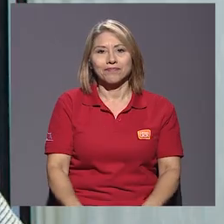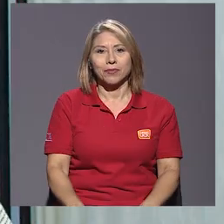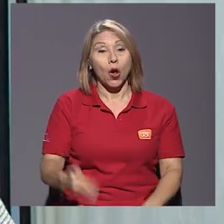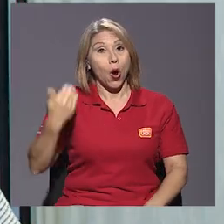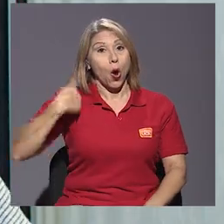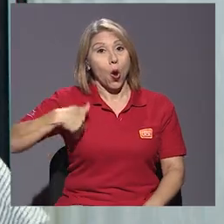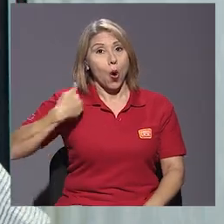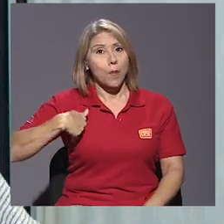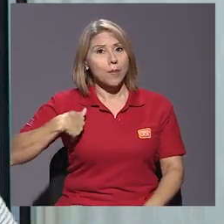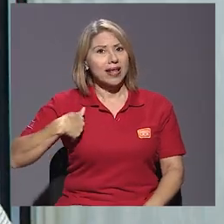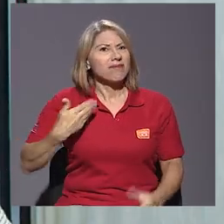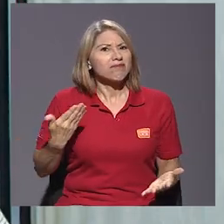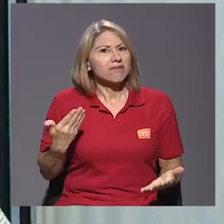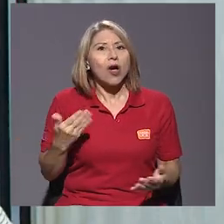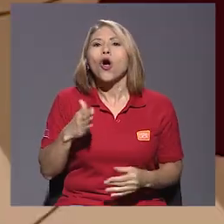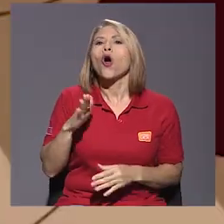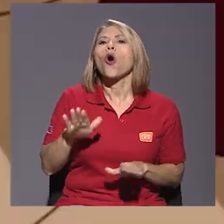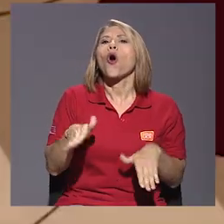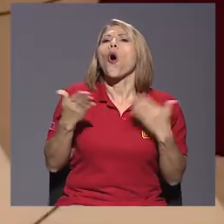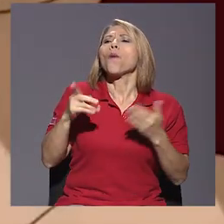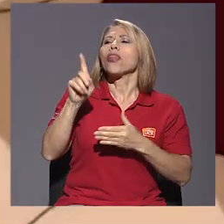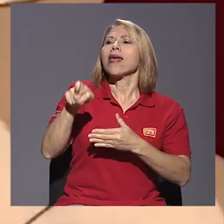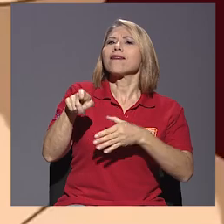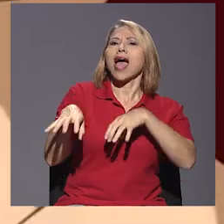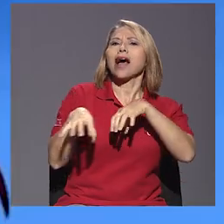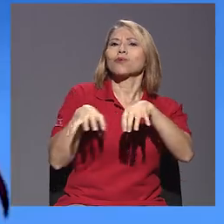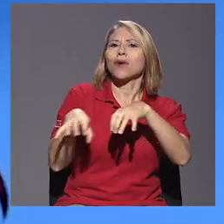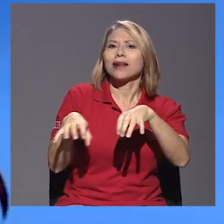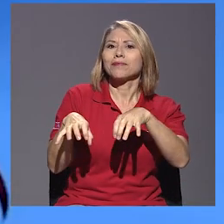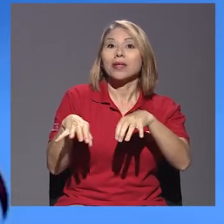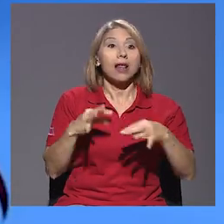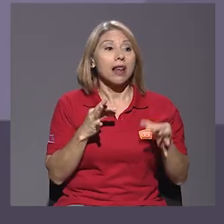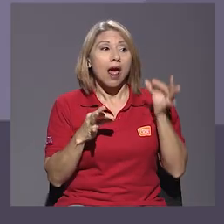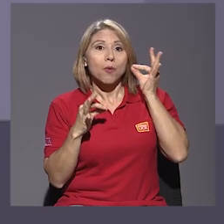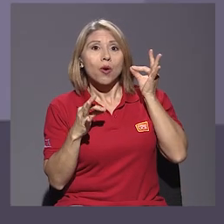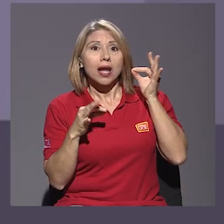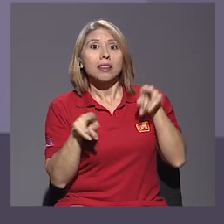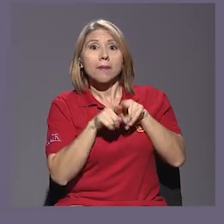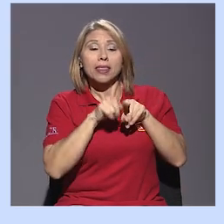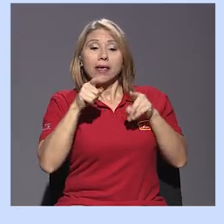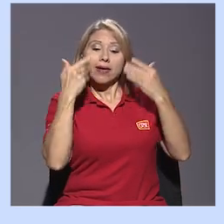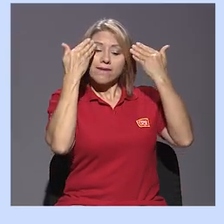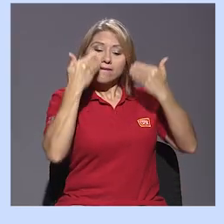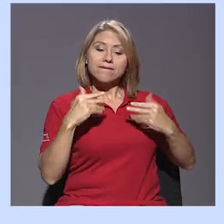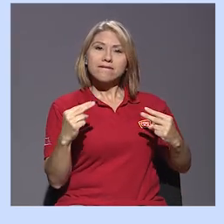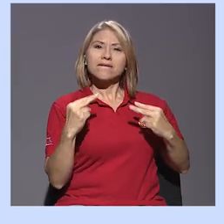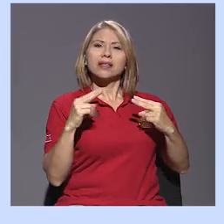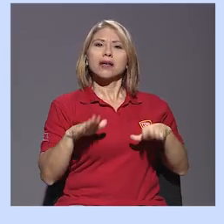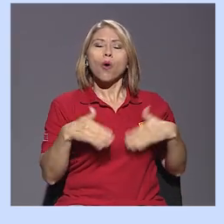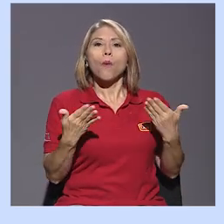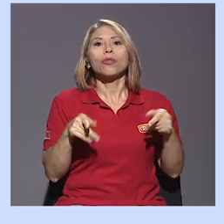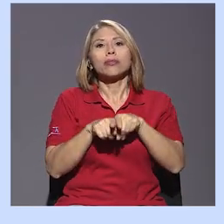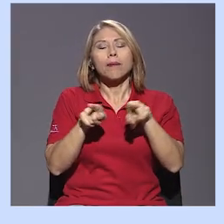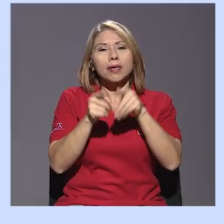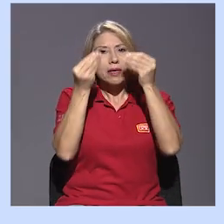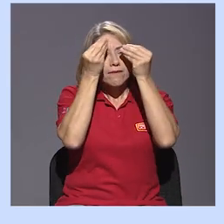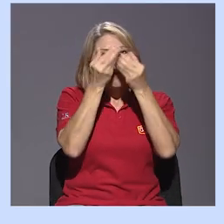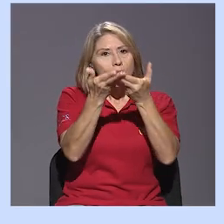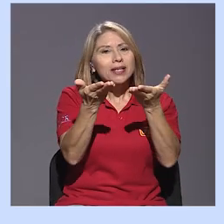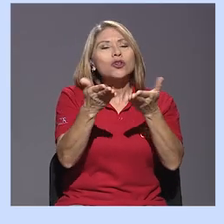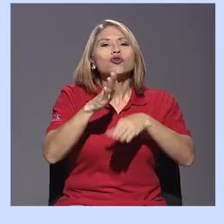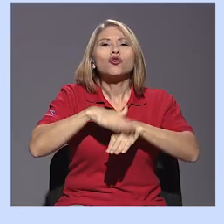El hombre es cómo debe actuar, ¿verdad? Y la mujer, además de cómo debe verse, ahora también se le da información,